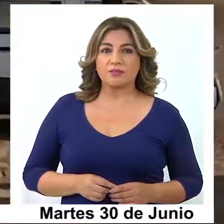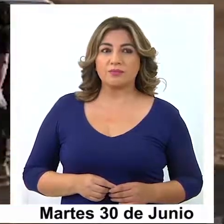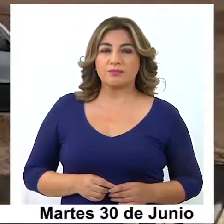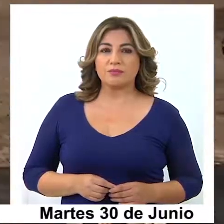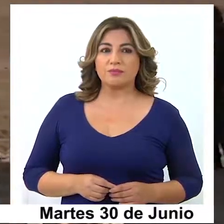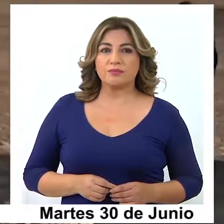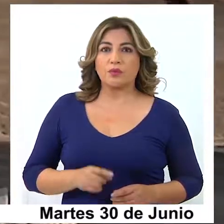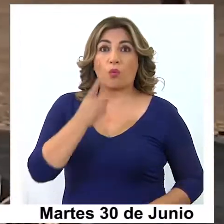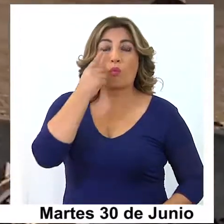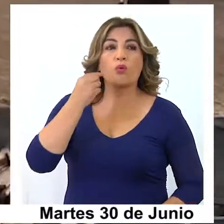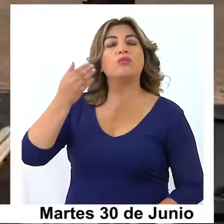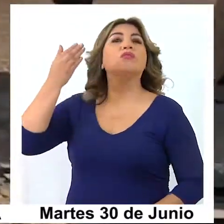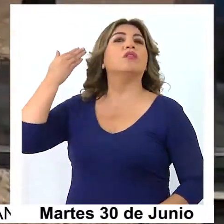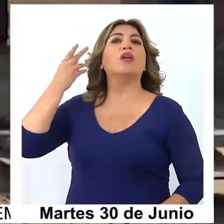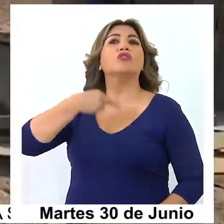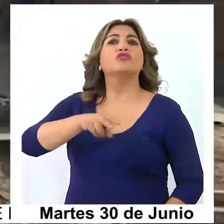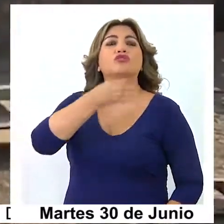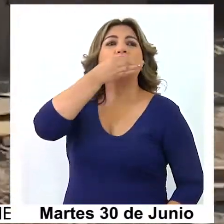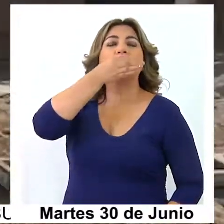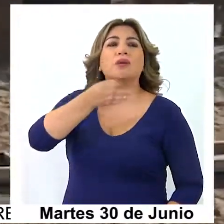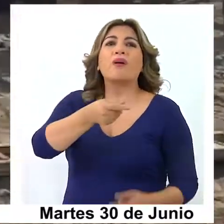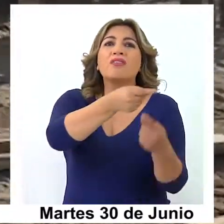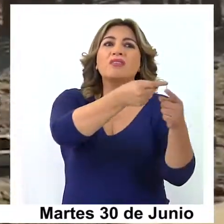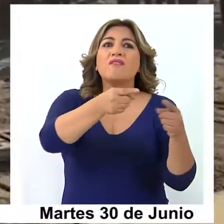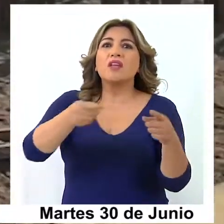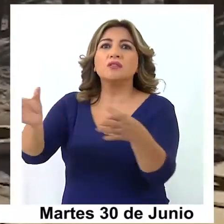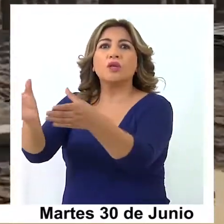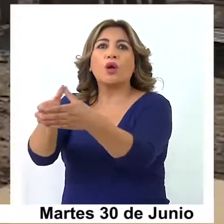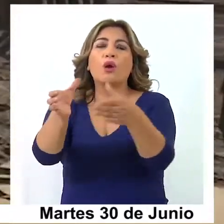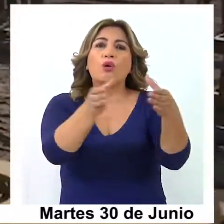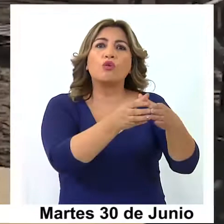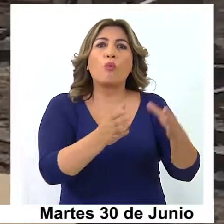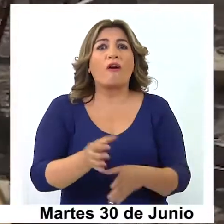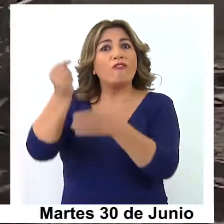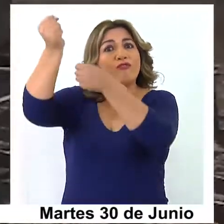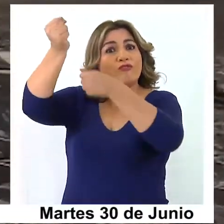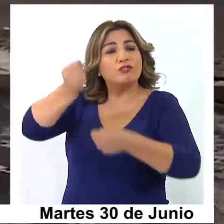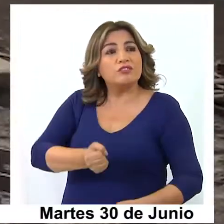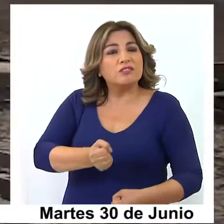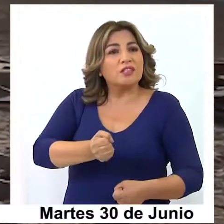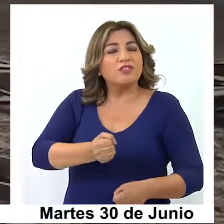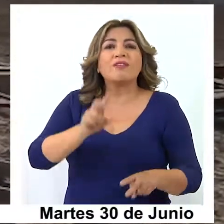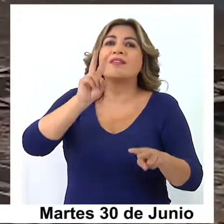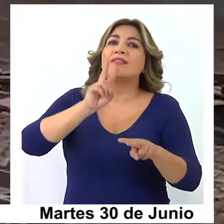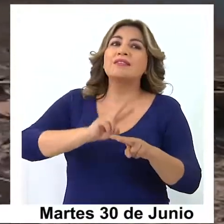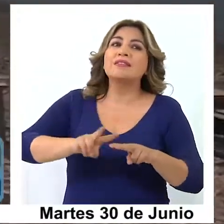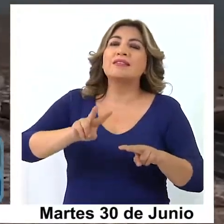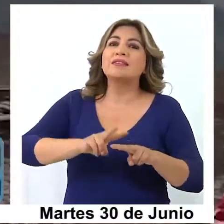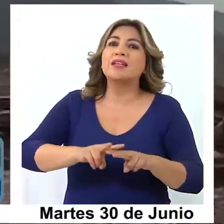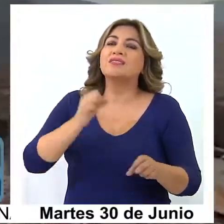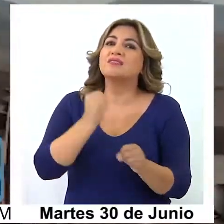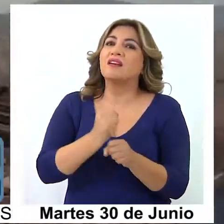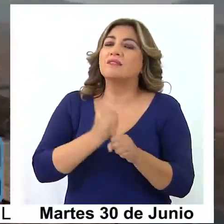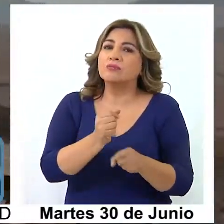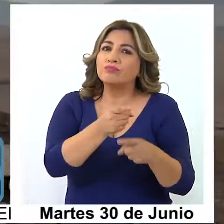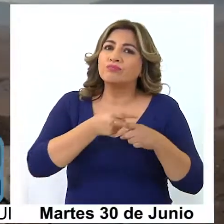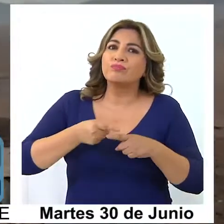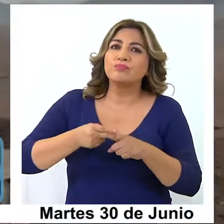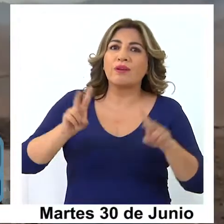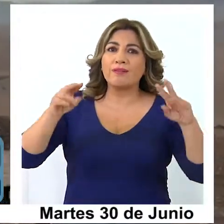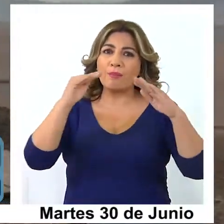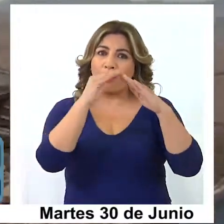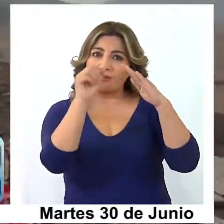Hace unos días les contábamos sobre las diversas agrupaciones y fundaciones que se encuentran realizando acciones sociales en esta